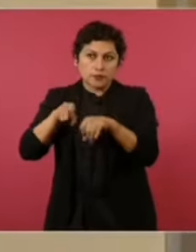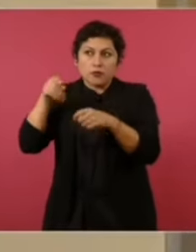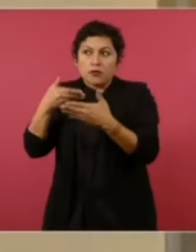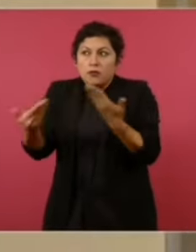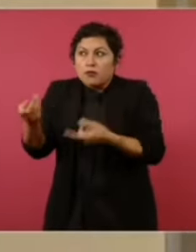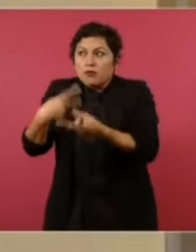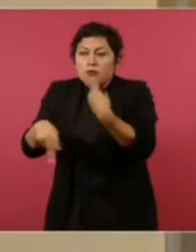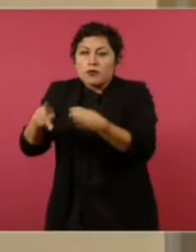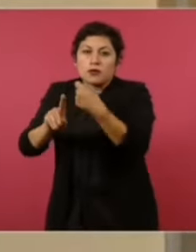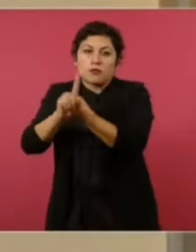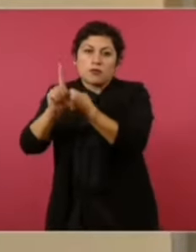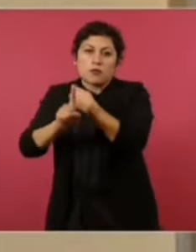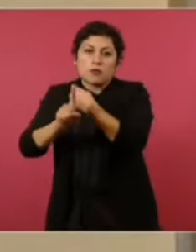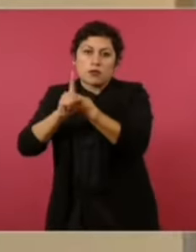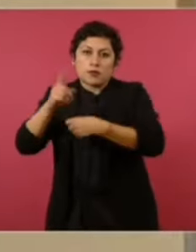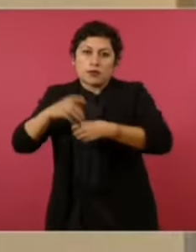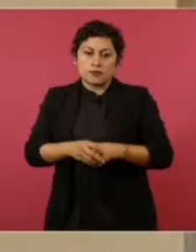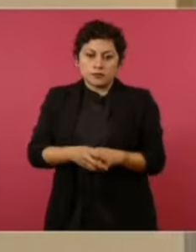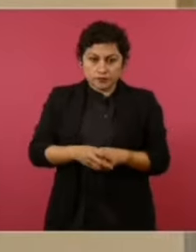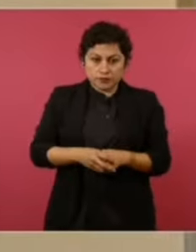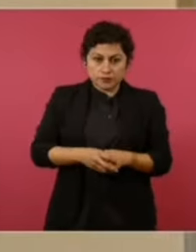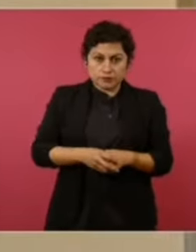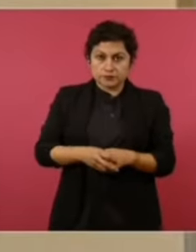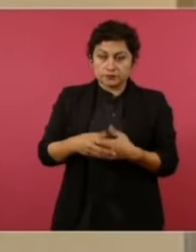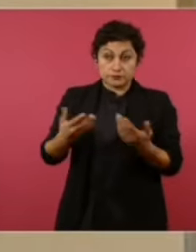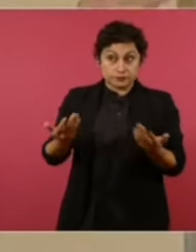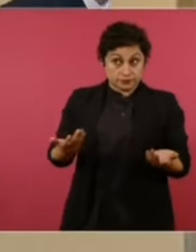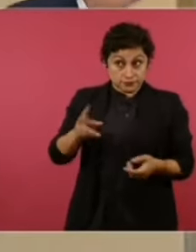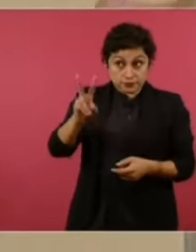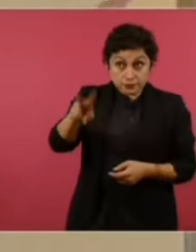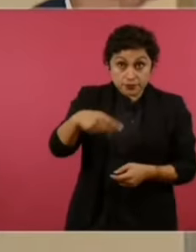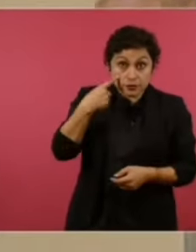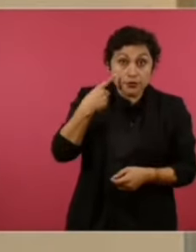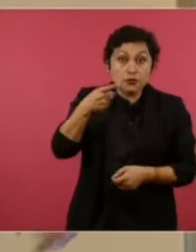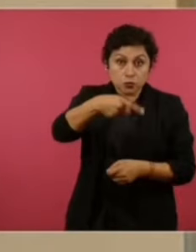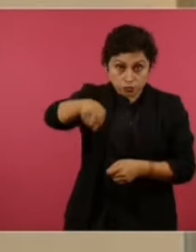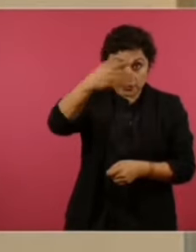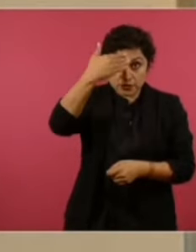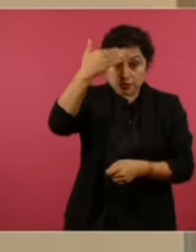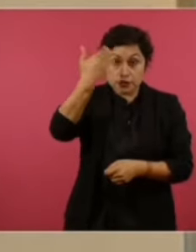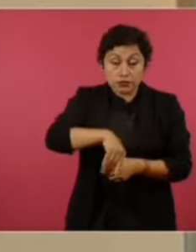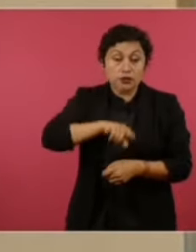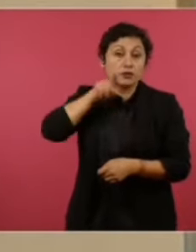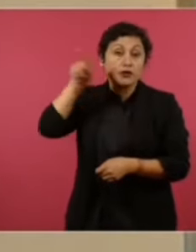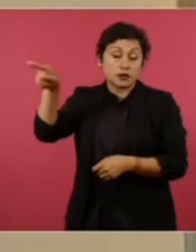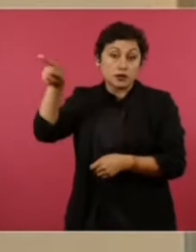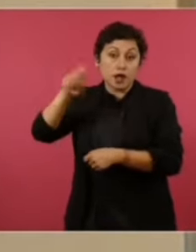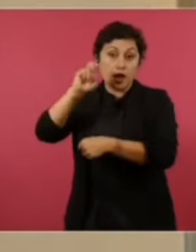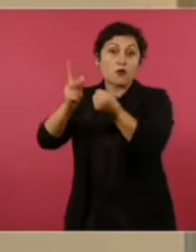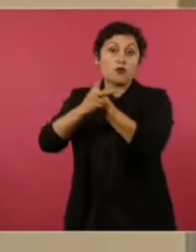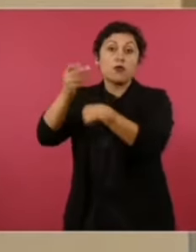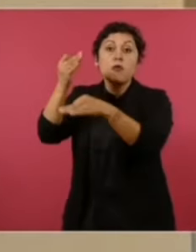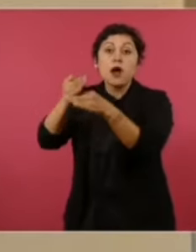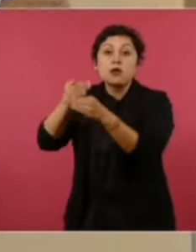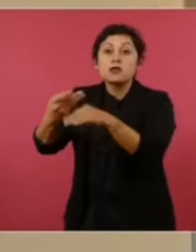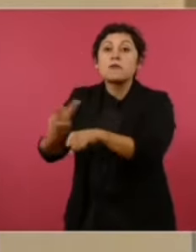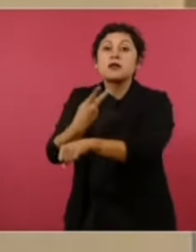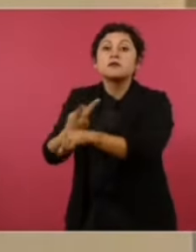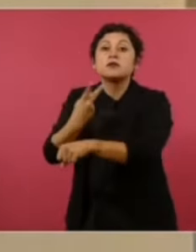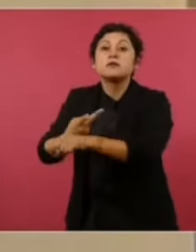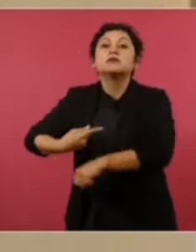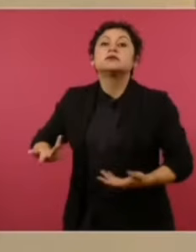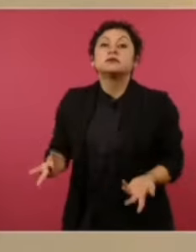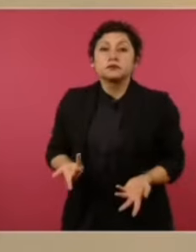problema. Después de todo lo que está pasando en Europa, es importantísimo este documento, porque lo que creó el